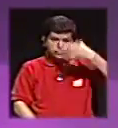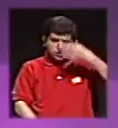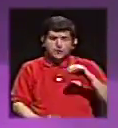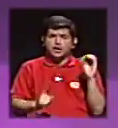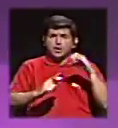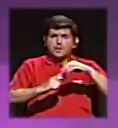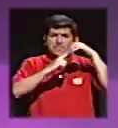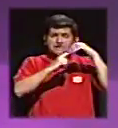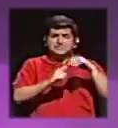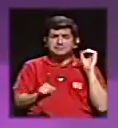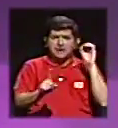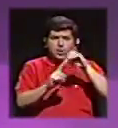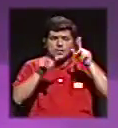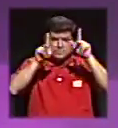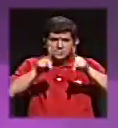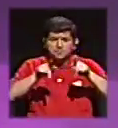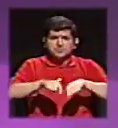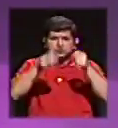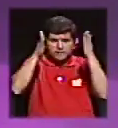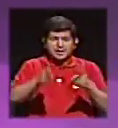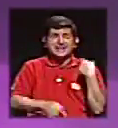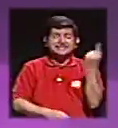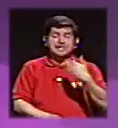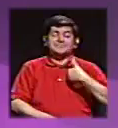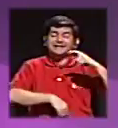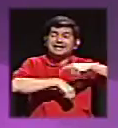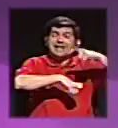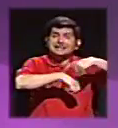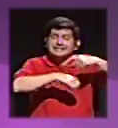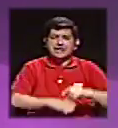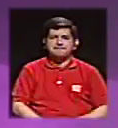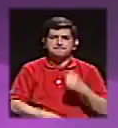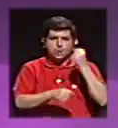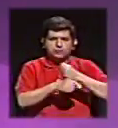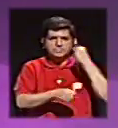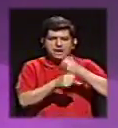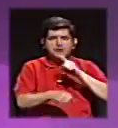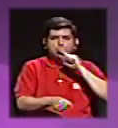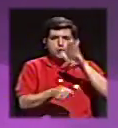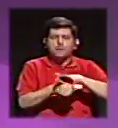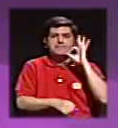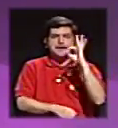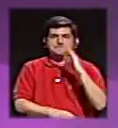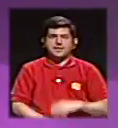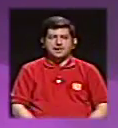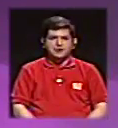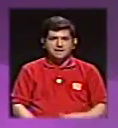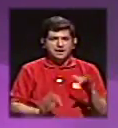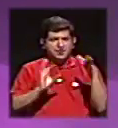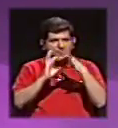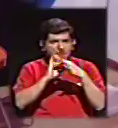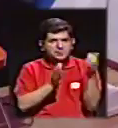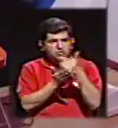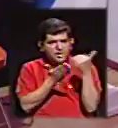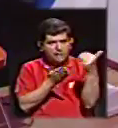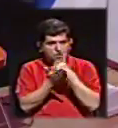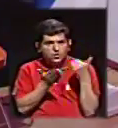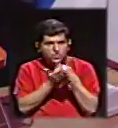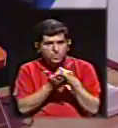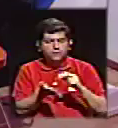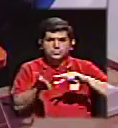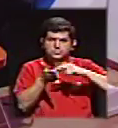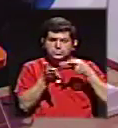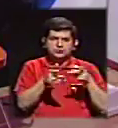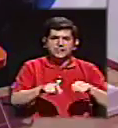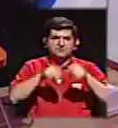principal objetivo de los periodistas debería ser siempre tenemos que tener tiempo para hacer la tarea como tiene que ser. Eso también tiene que ver con recursos y eso quiere